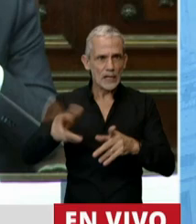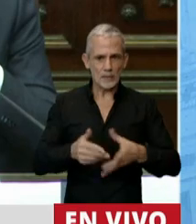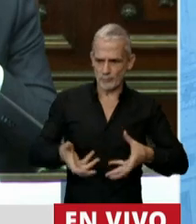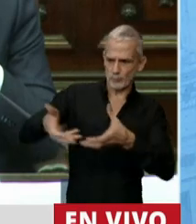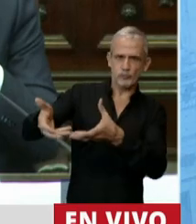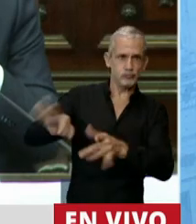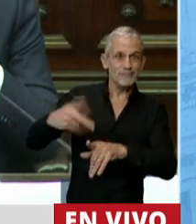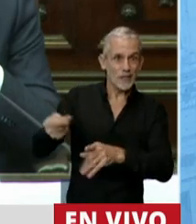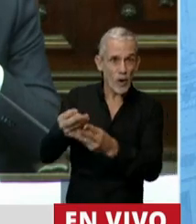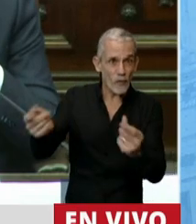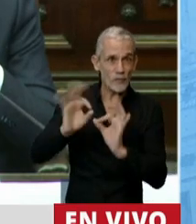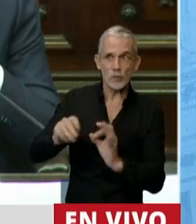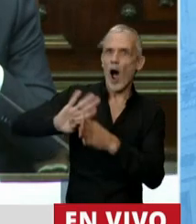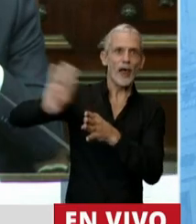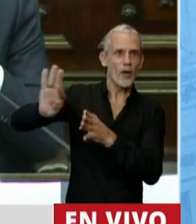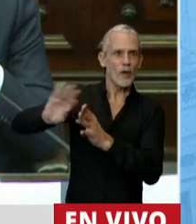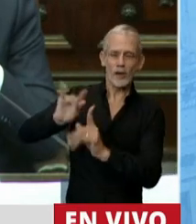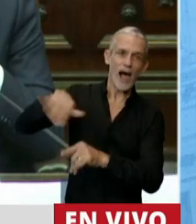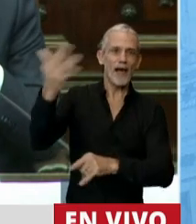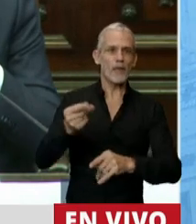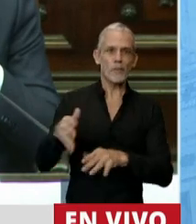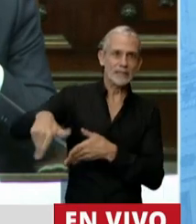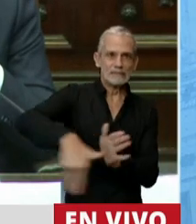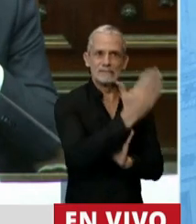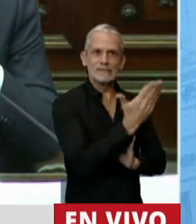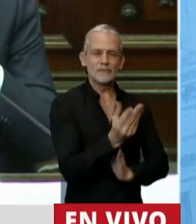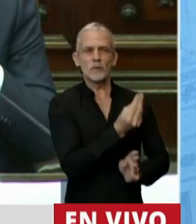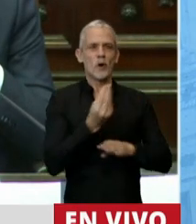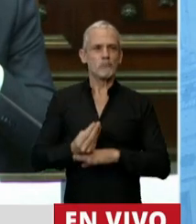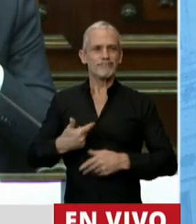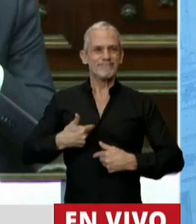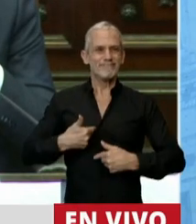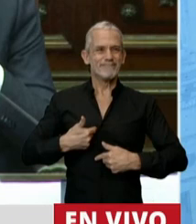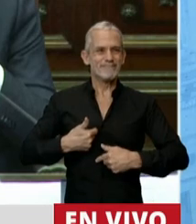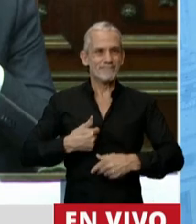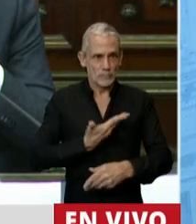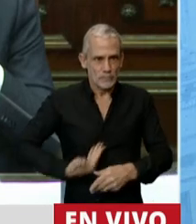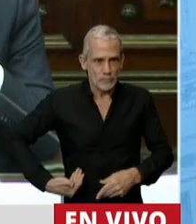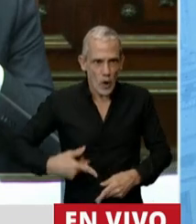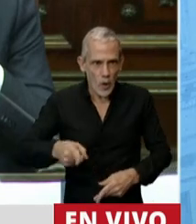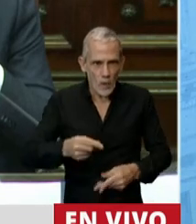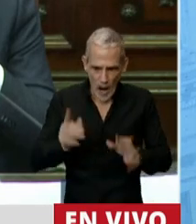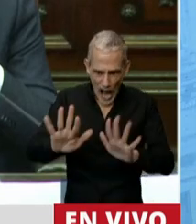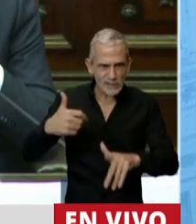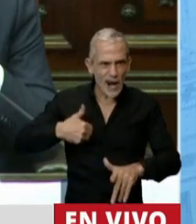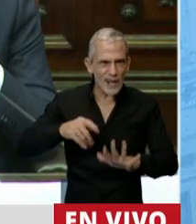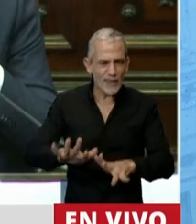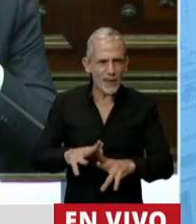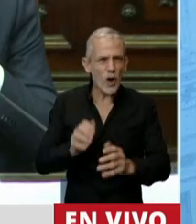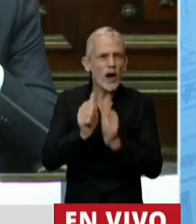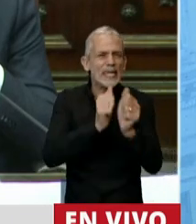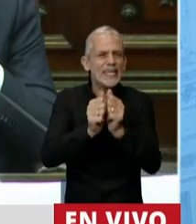defaulteado. No solo se endeudaron y no pudieron cumplir, sino que defaultearon y nos dejaron este país así. La actividad